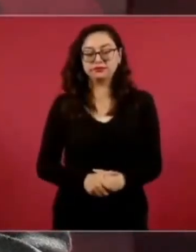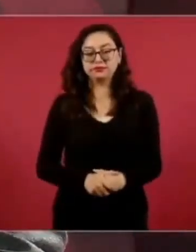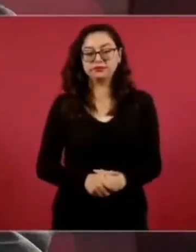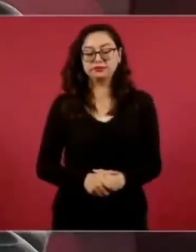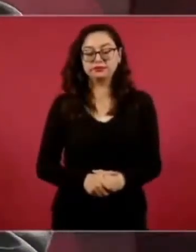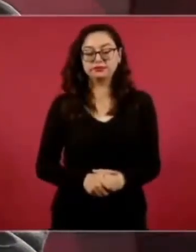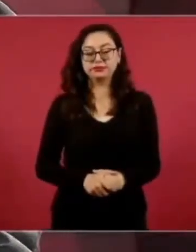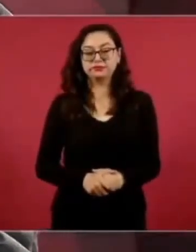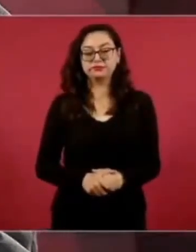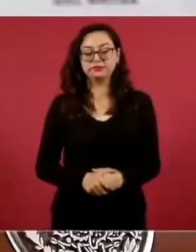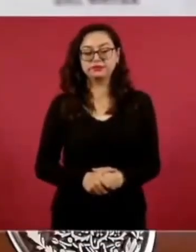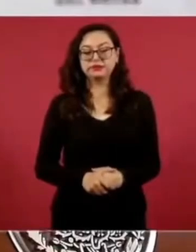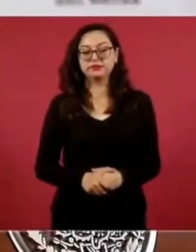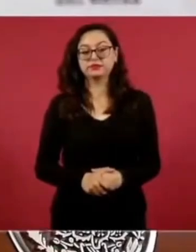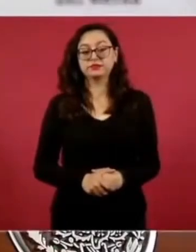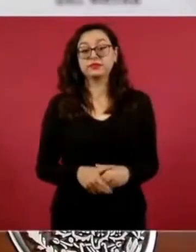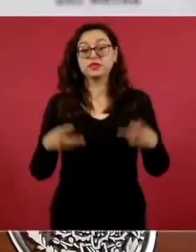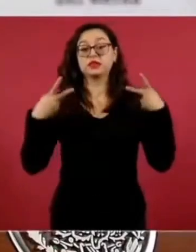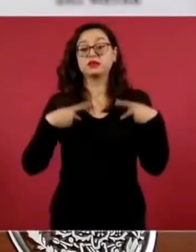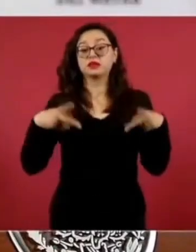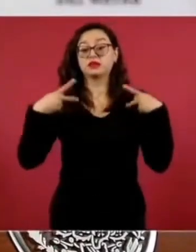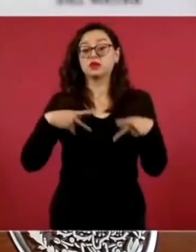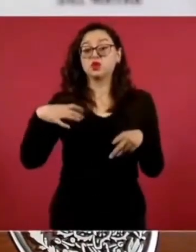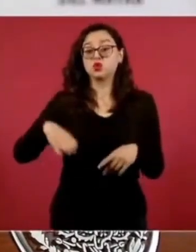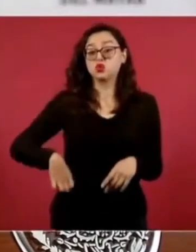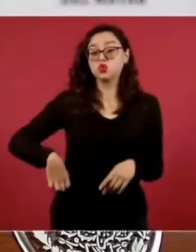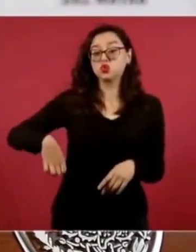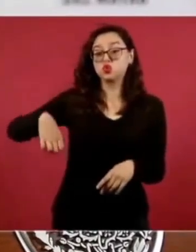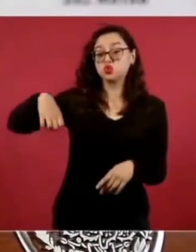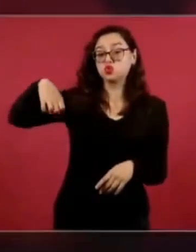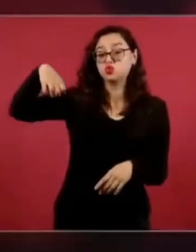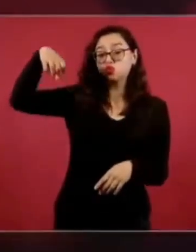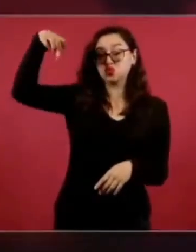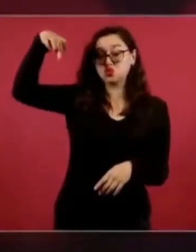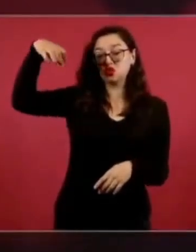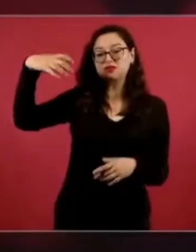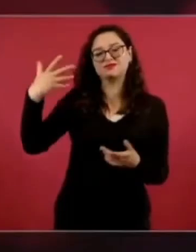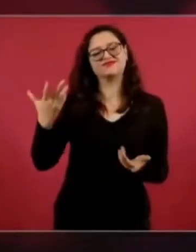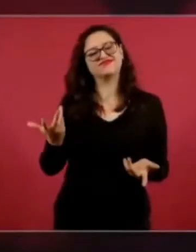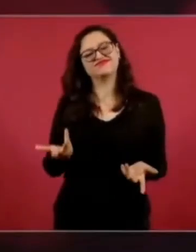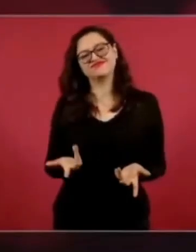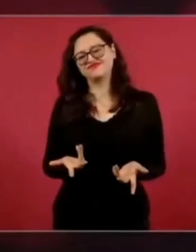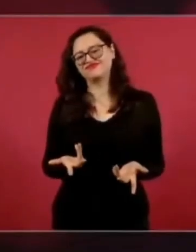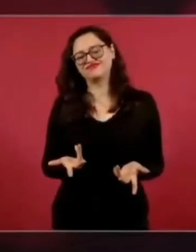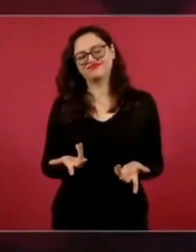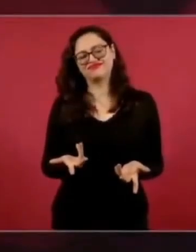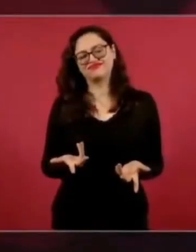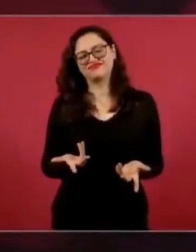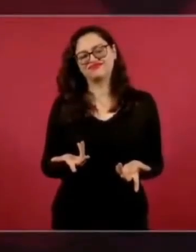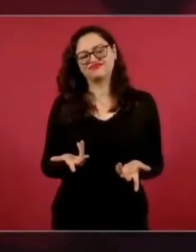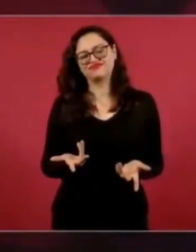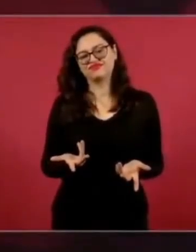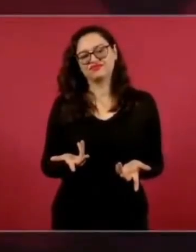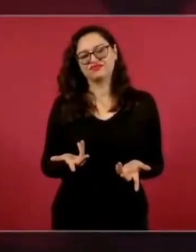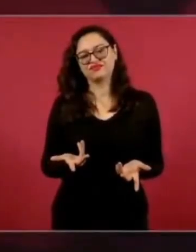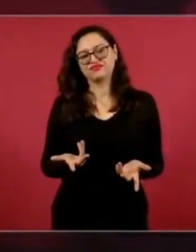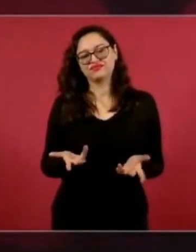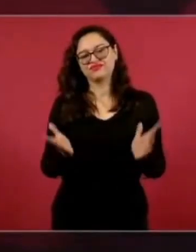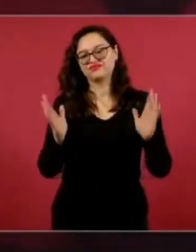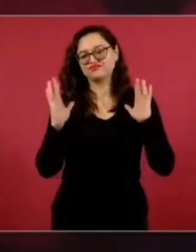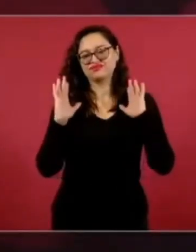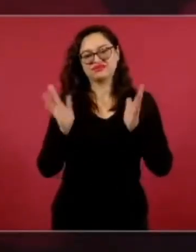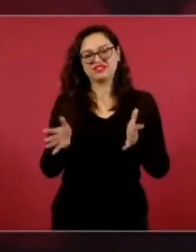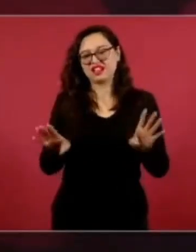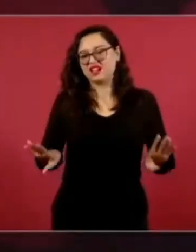Porque ya la gente mayor, los que ya somos mayores pues ya tenemos una manera de